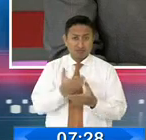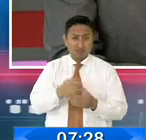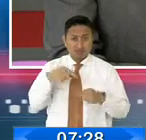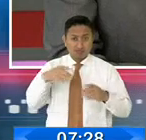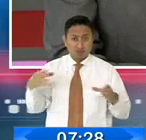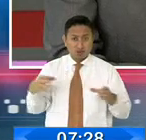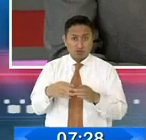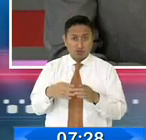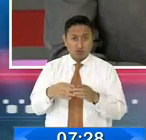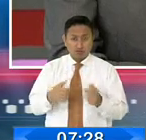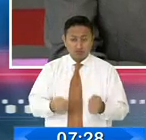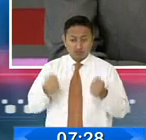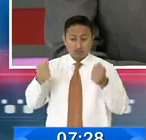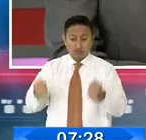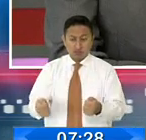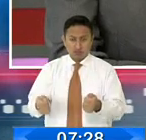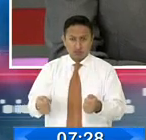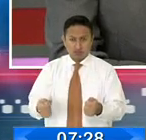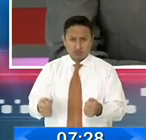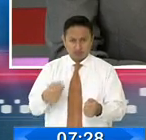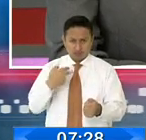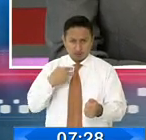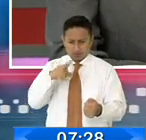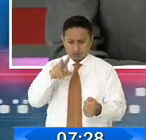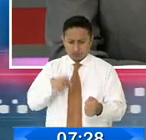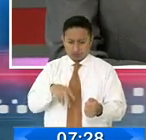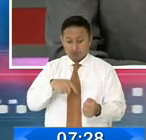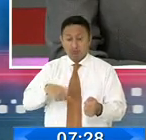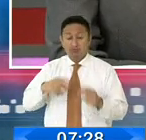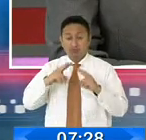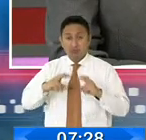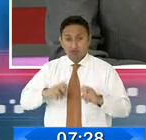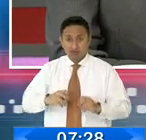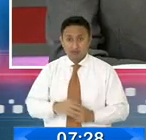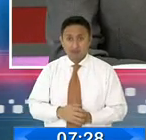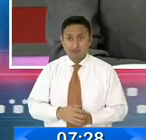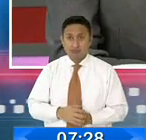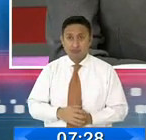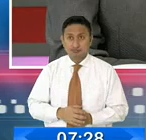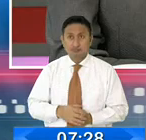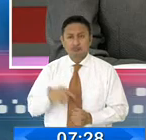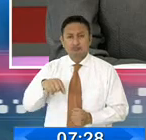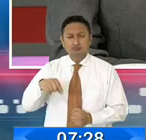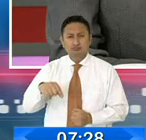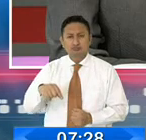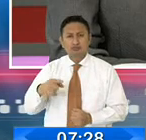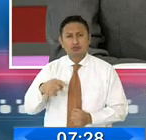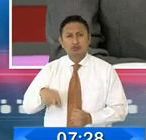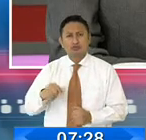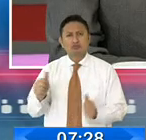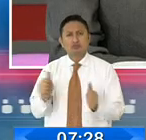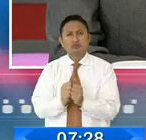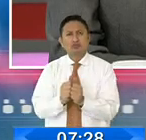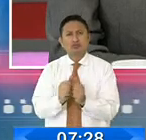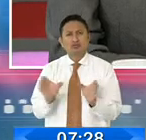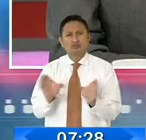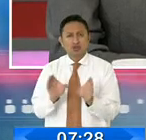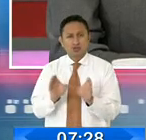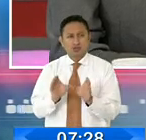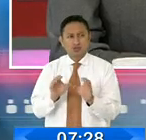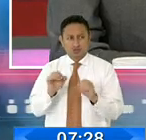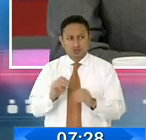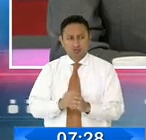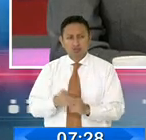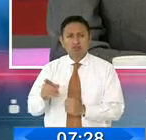comisión de la Asamblea Nacional, que investigó estos hechos, y allí presentó una certificación, ciertamente, de un